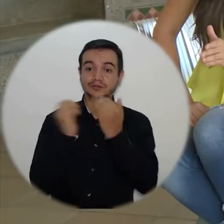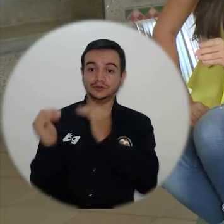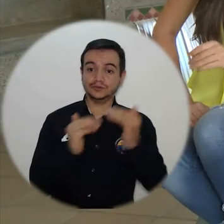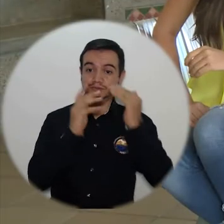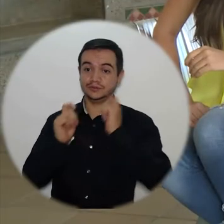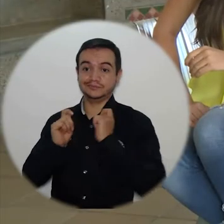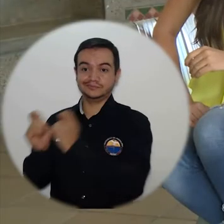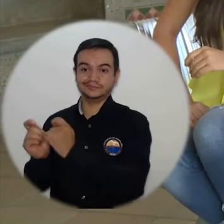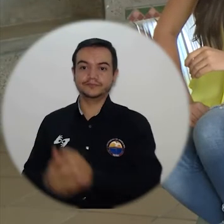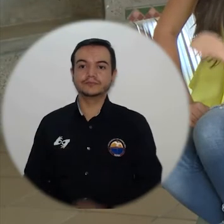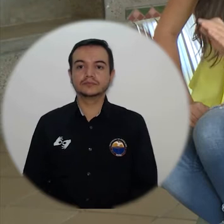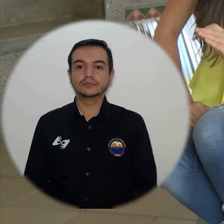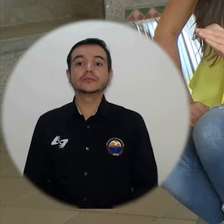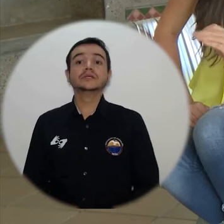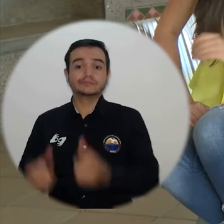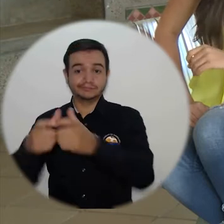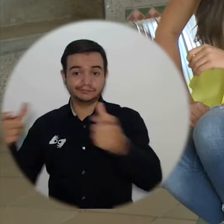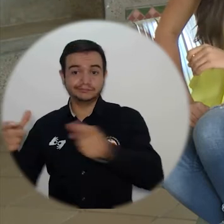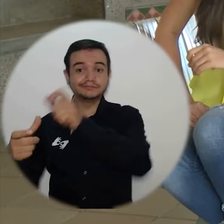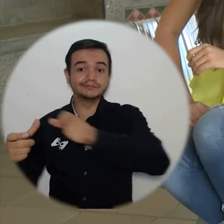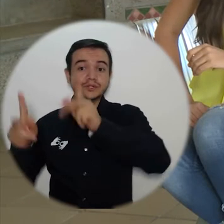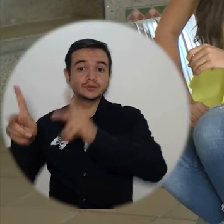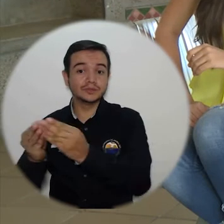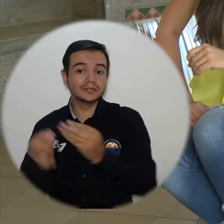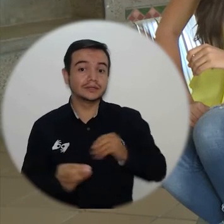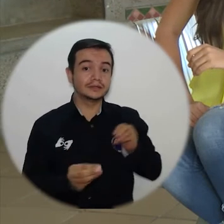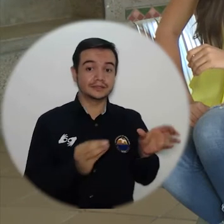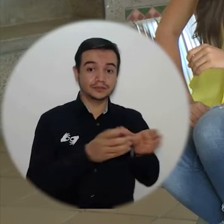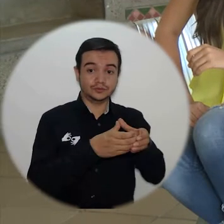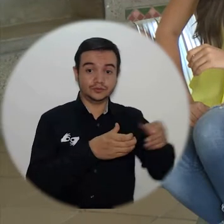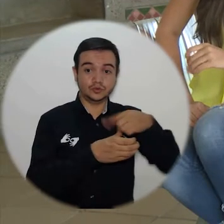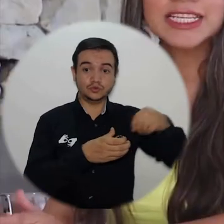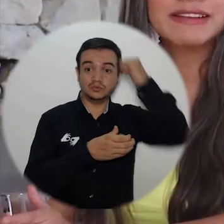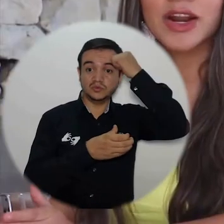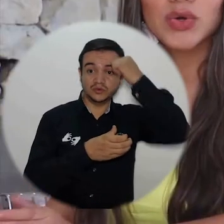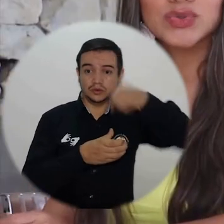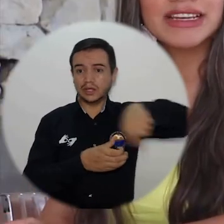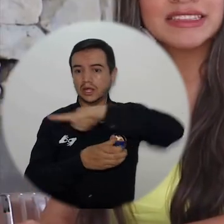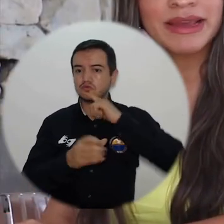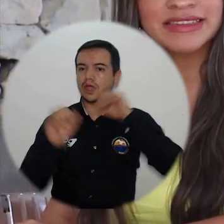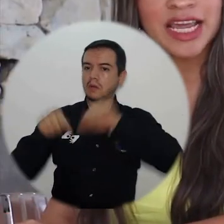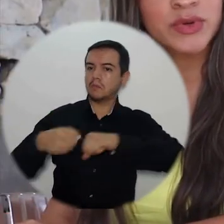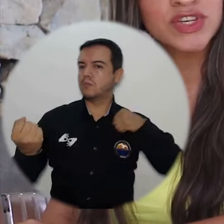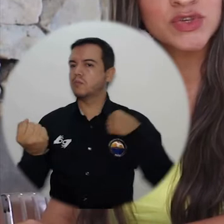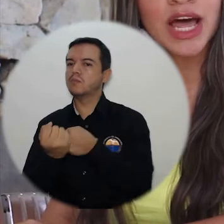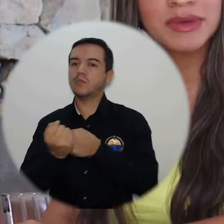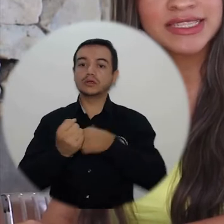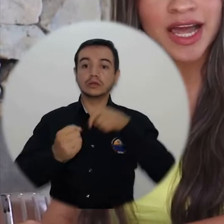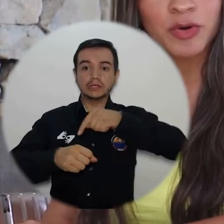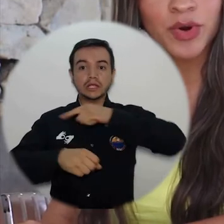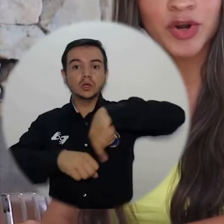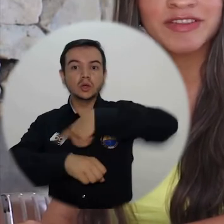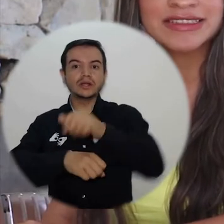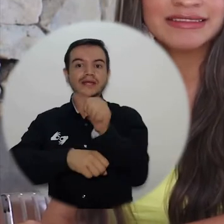Estudiantes y docentes le dijeron sí a la votación electrónica y durante las diez horas que duró la jornada, respaldaron contundentemente el proceso